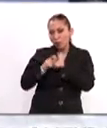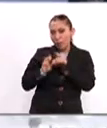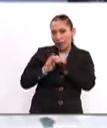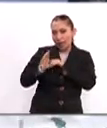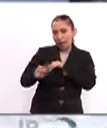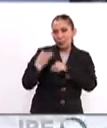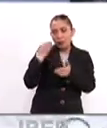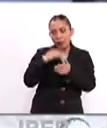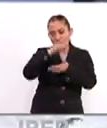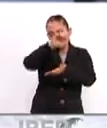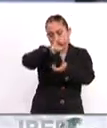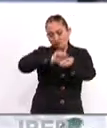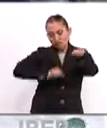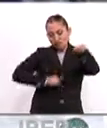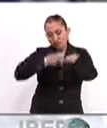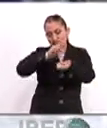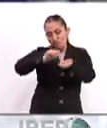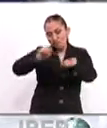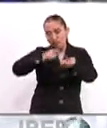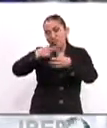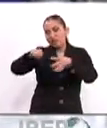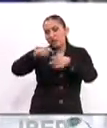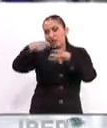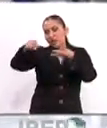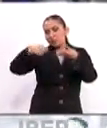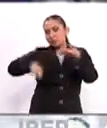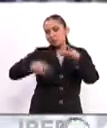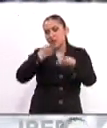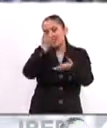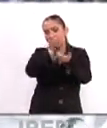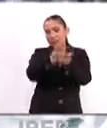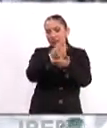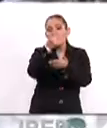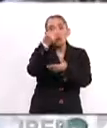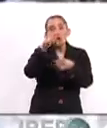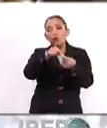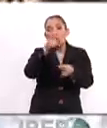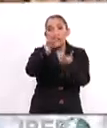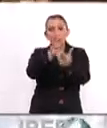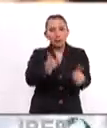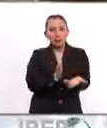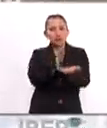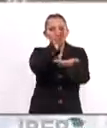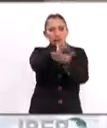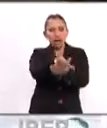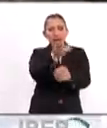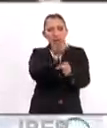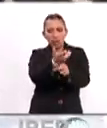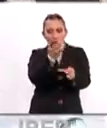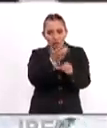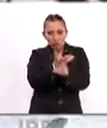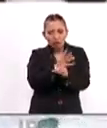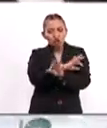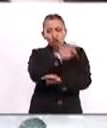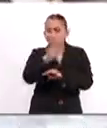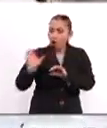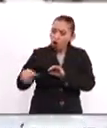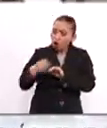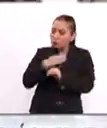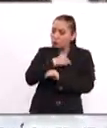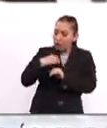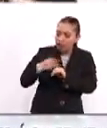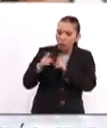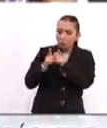migrante entregaron un pliego petitorio con varios puntos, entre los que destacan el libre ingreso a la Unión Americana de todos los